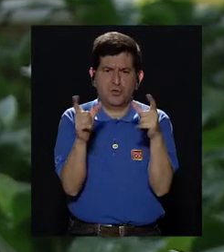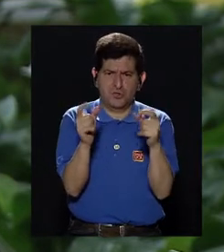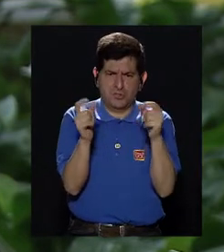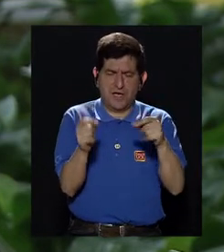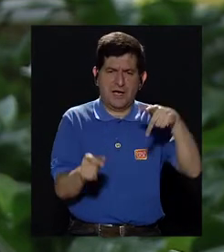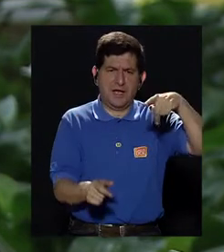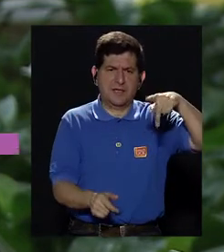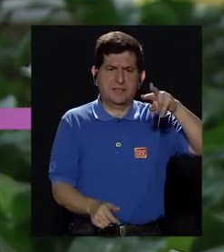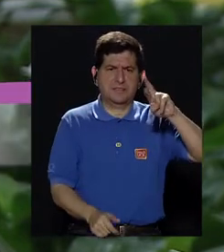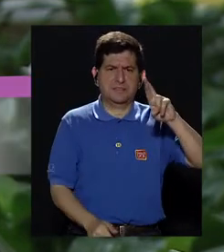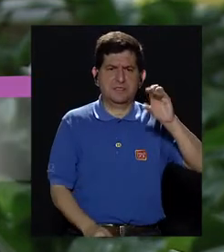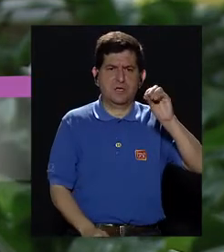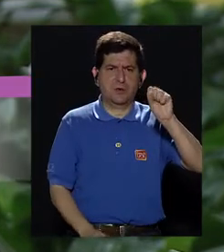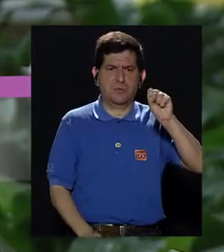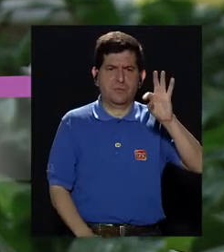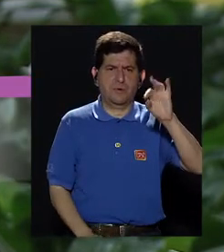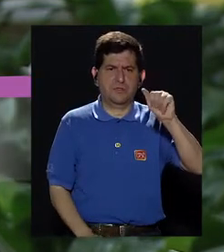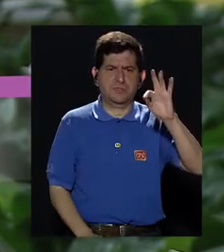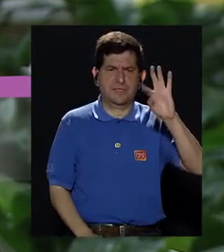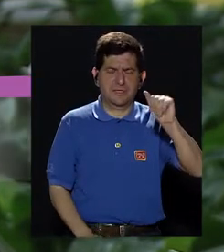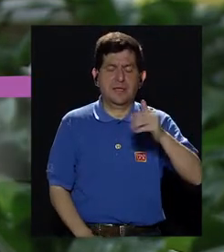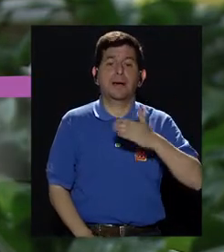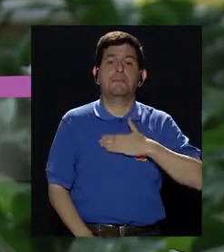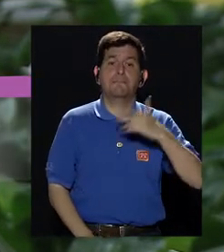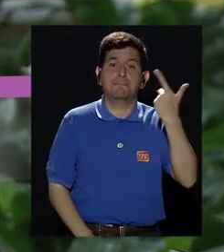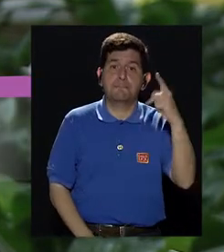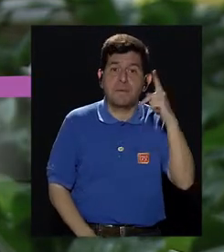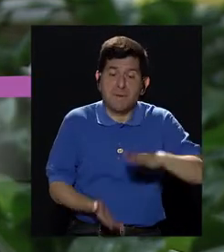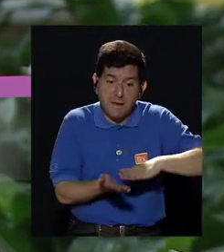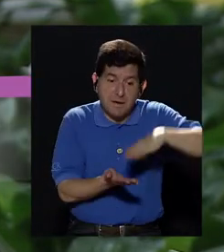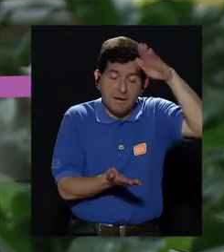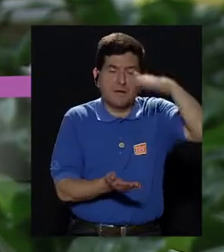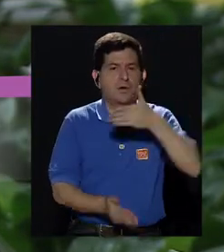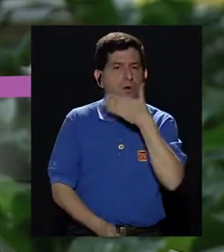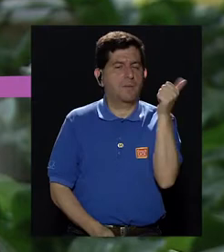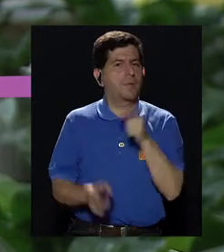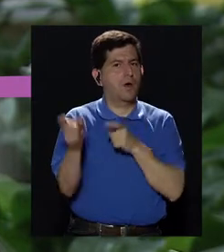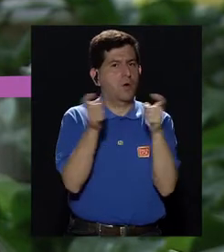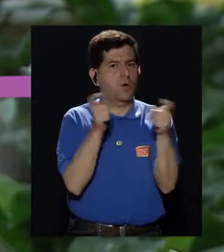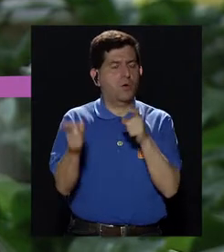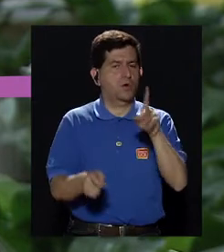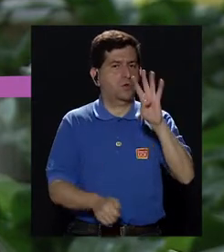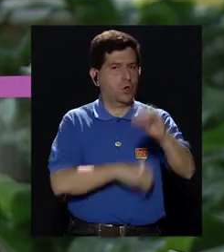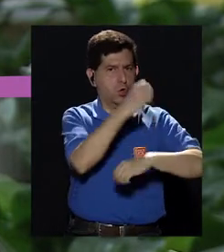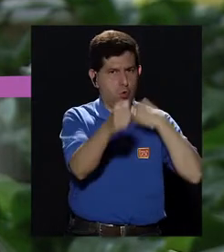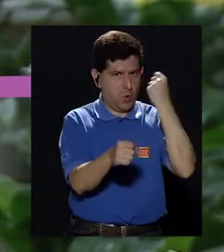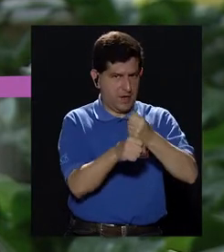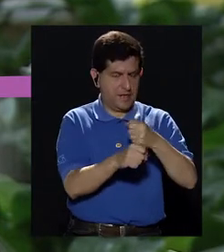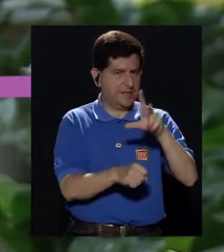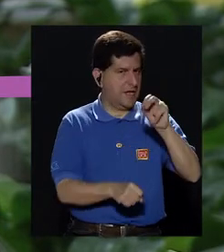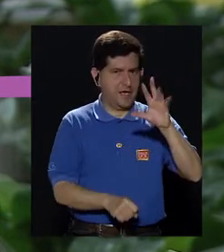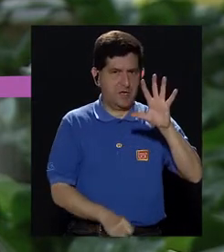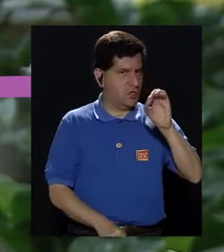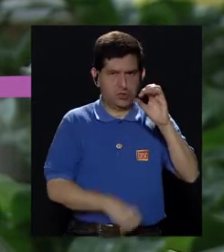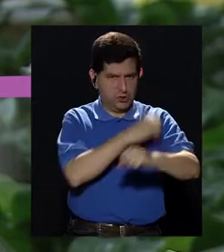cáncer de próstata, el riesgo mío aumenta. Entonces, en esos casos, se prefiere empezar el control a los 40 años, no a los 50. Y